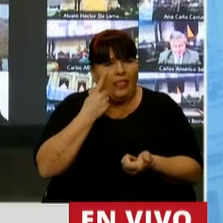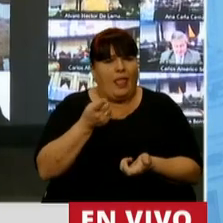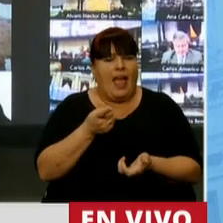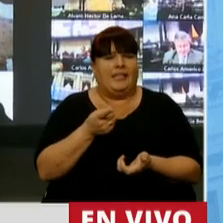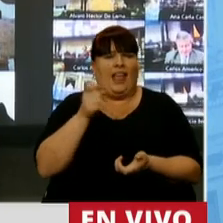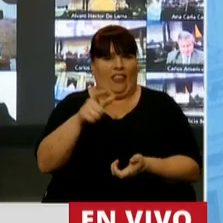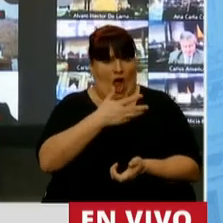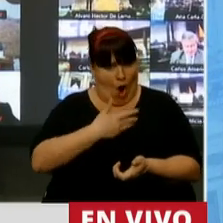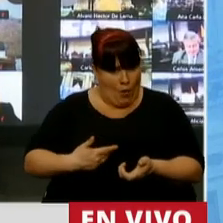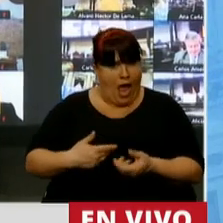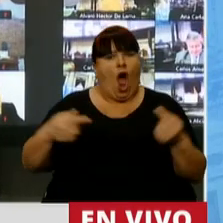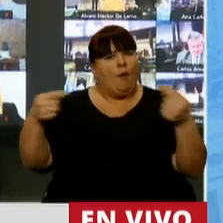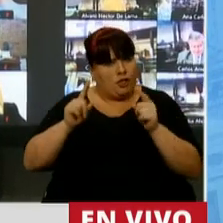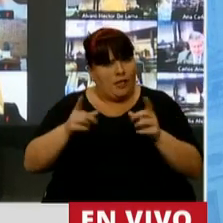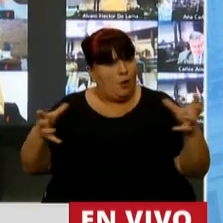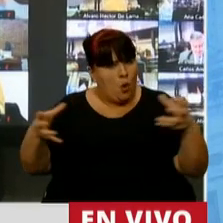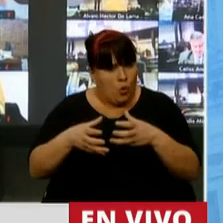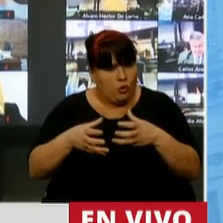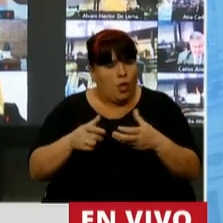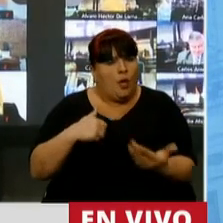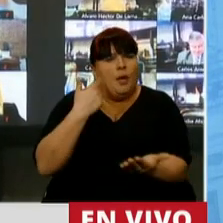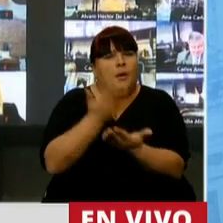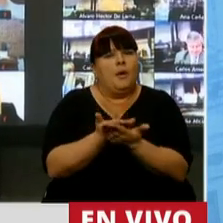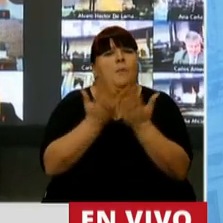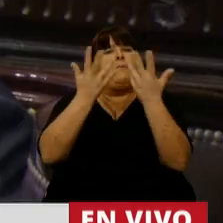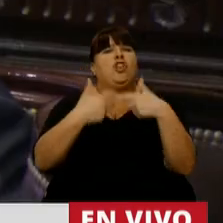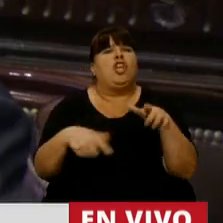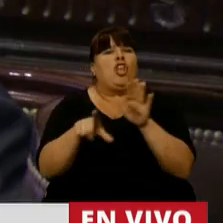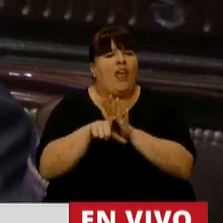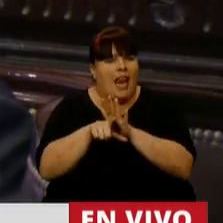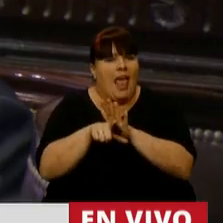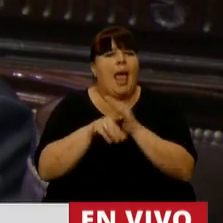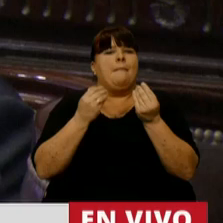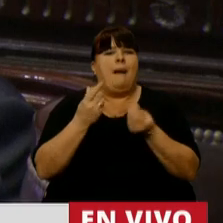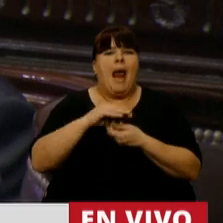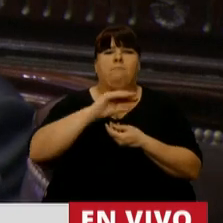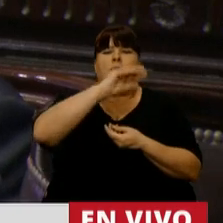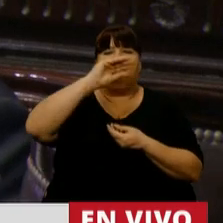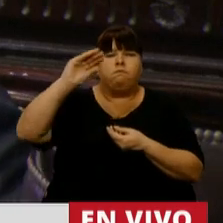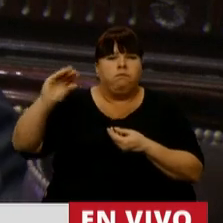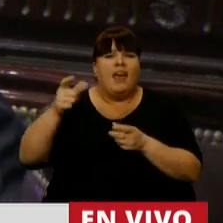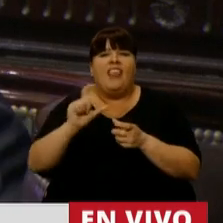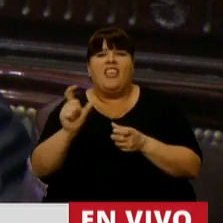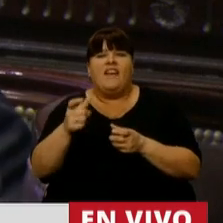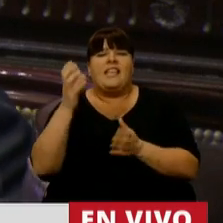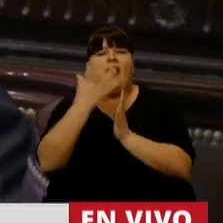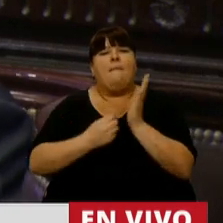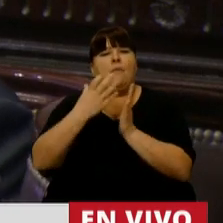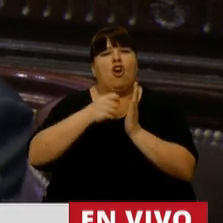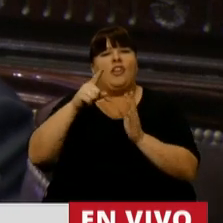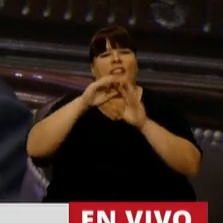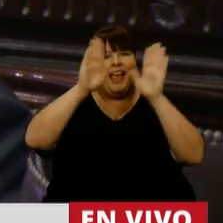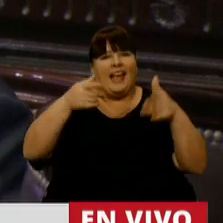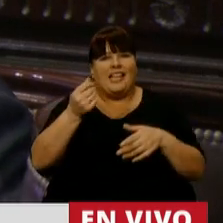oficialistas y opositores, presentamos un proyecto de ley para coparticipar los remanentes de los aportes del Tesoro